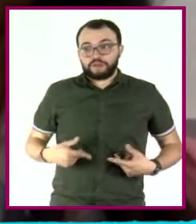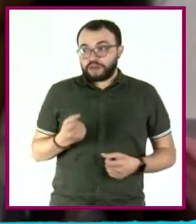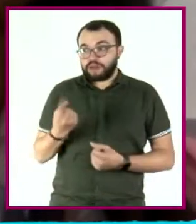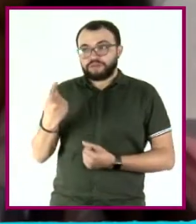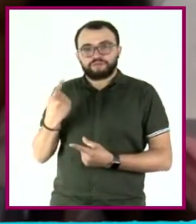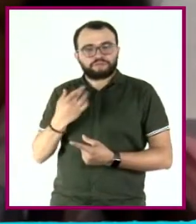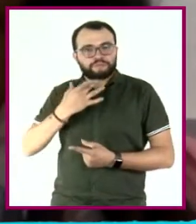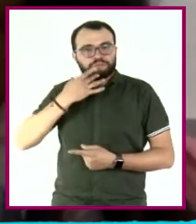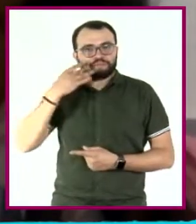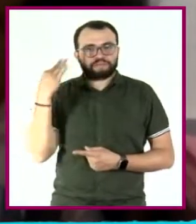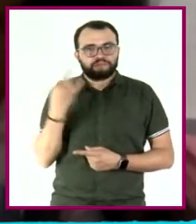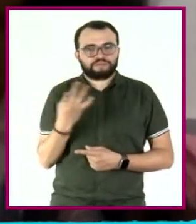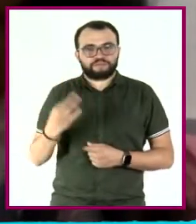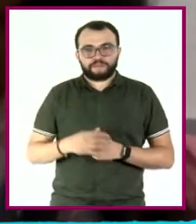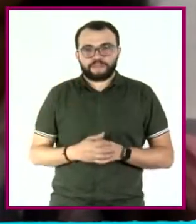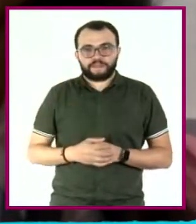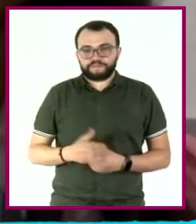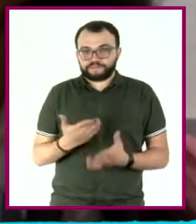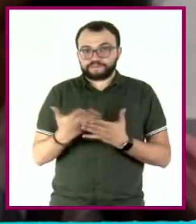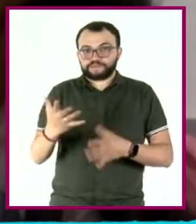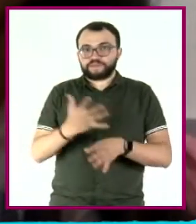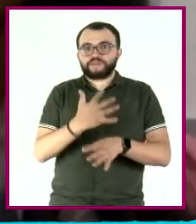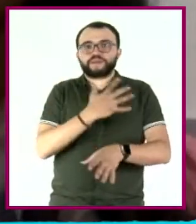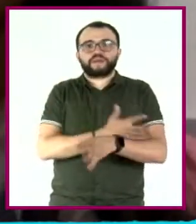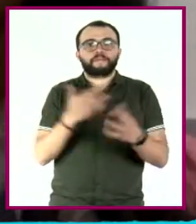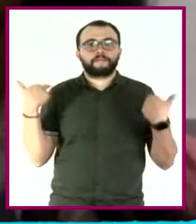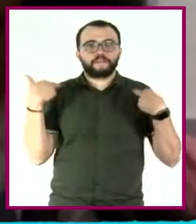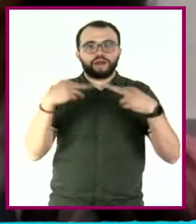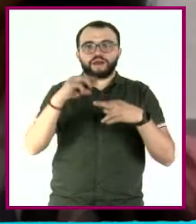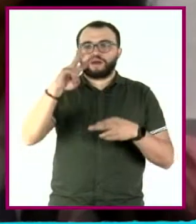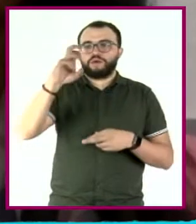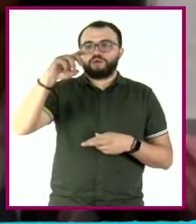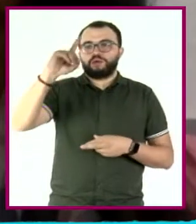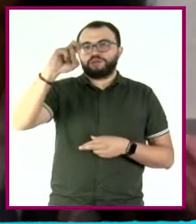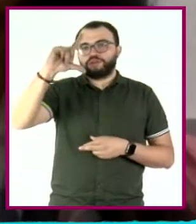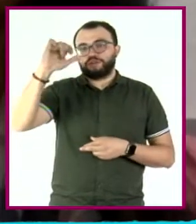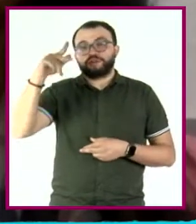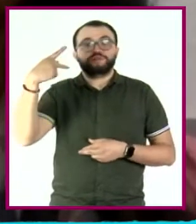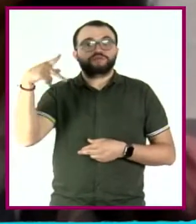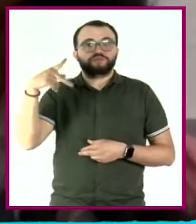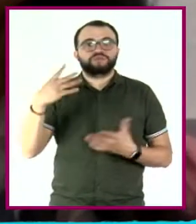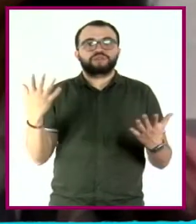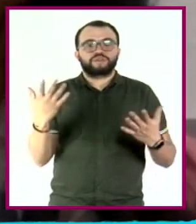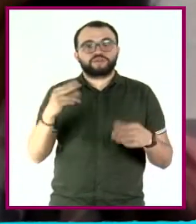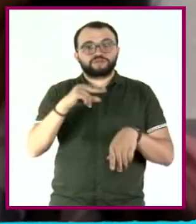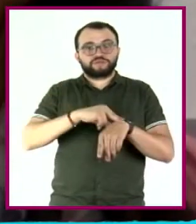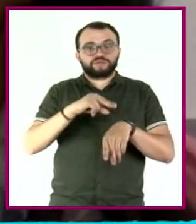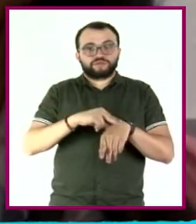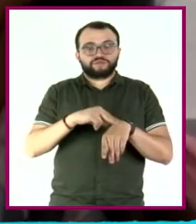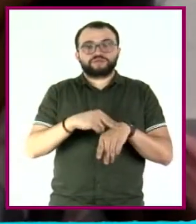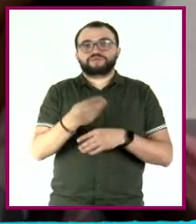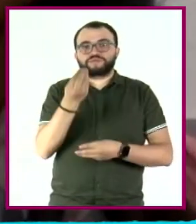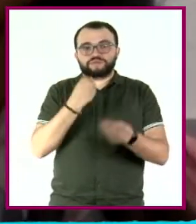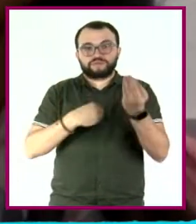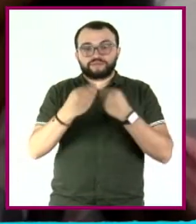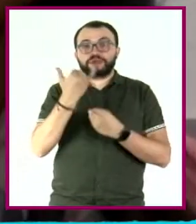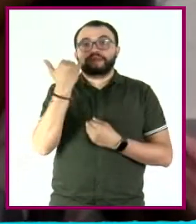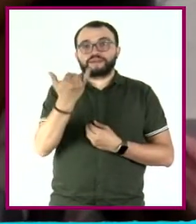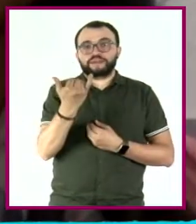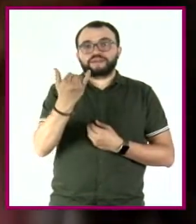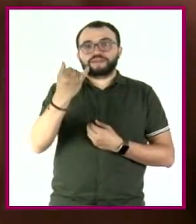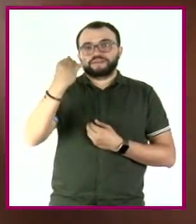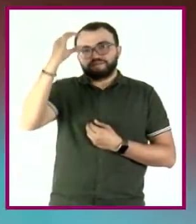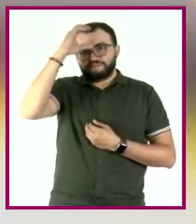muy contentos porque hoy nos acompaña la maestra Gwendolyn Davila. Ella es nutrióloga, maestra y candidata doctoral en Ciencias de la Salud.